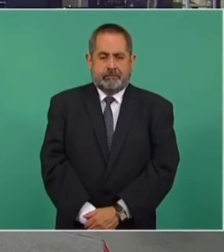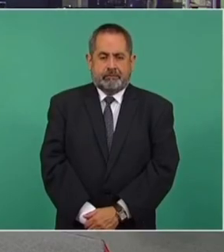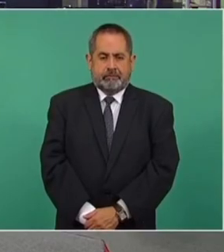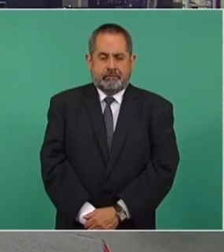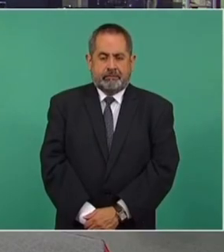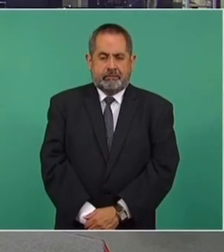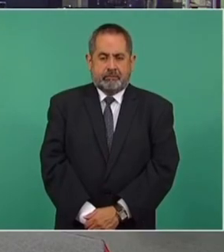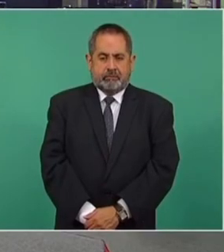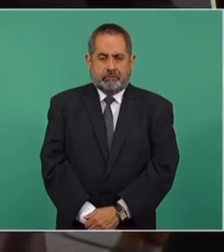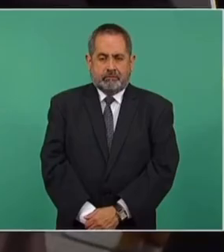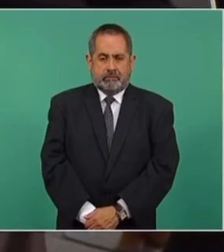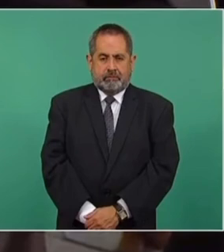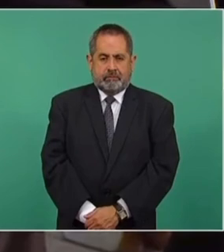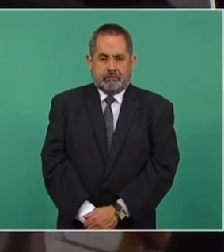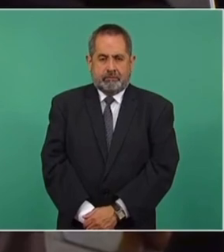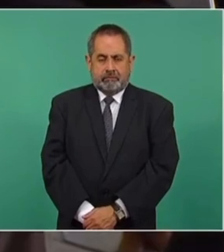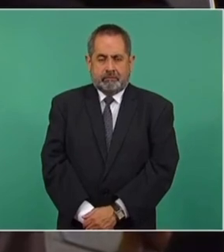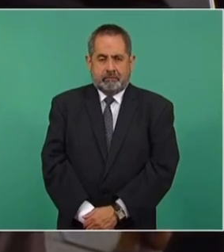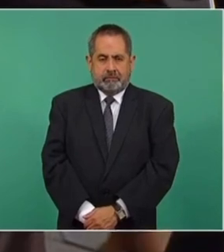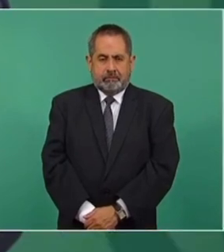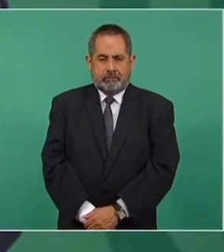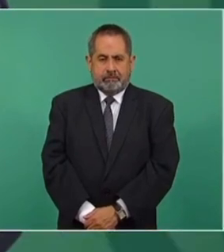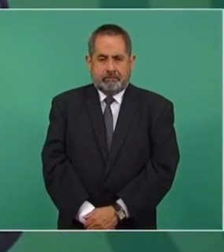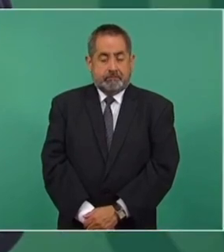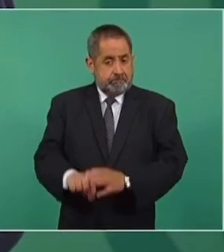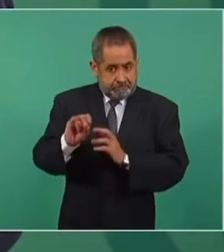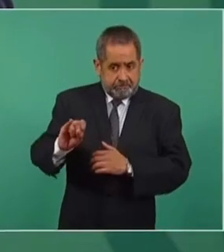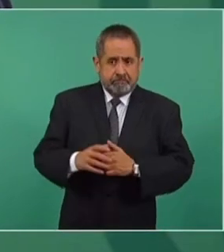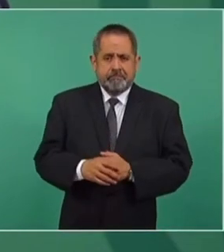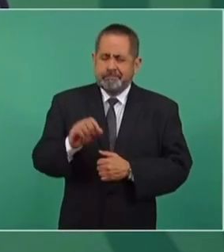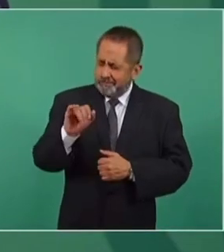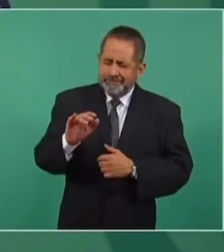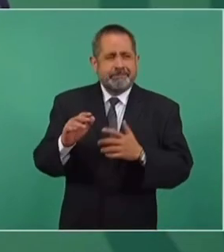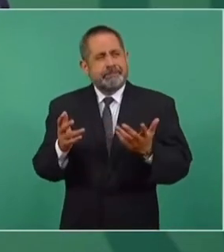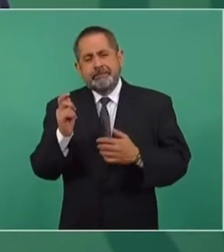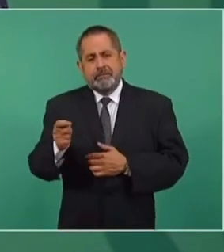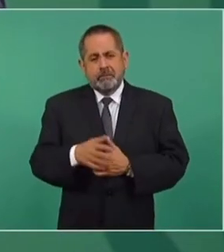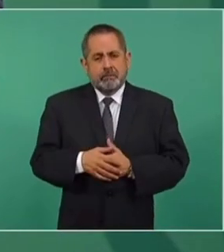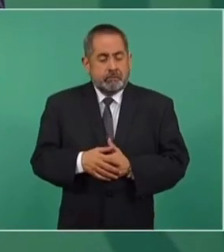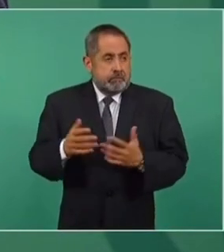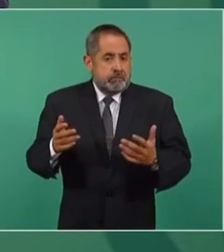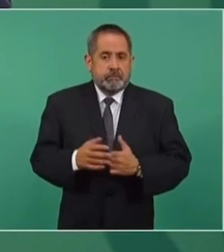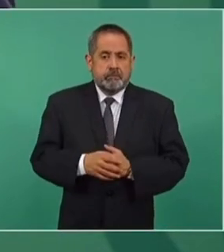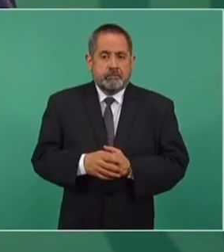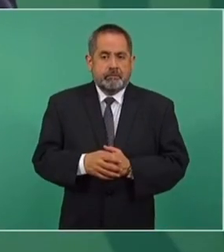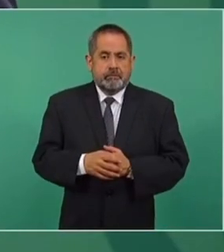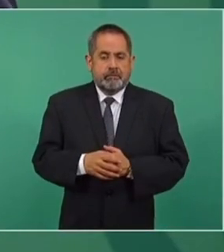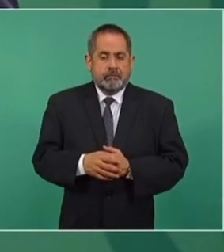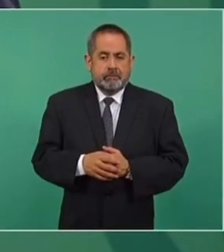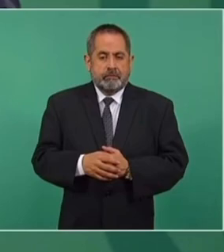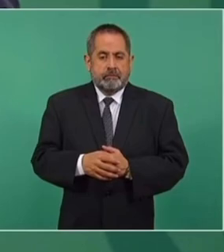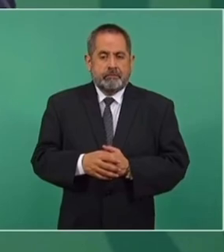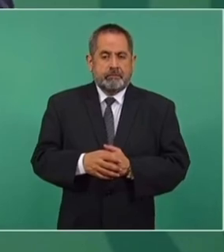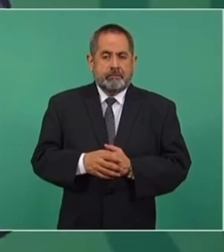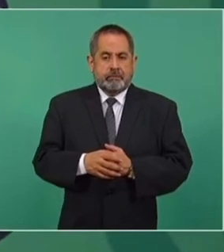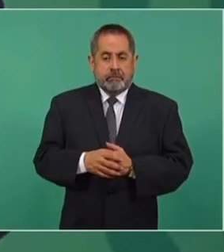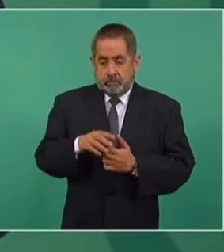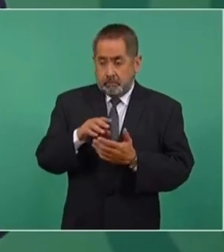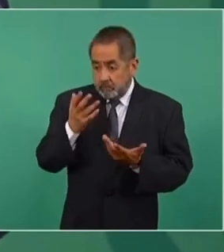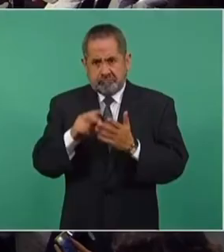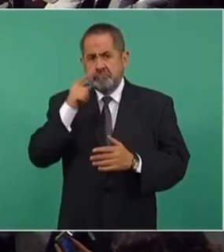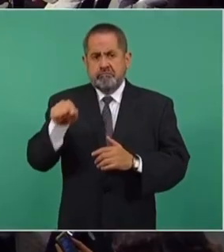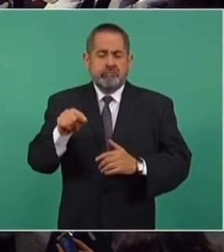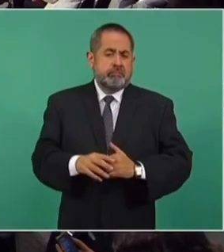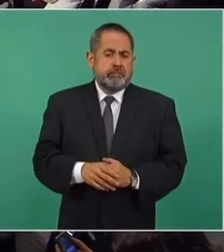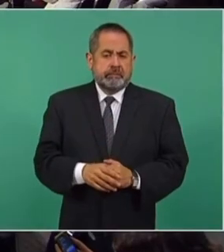la eficiencia de la vacuna Pfizer para aplicarla? Sí. ¿Hay un nuevo contrato, compadre? Sí. O sea, si no se establece un nuevo